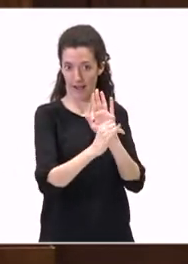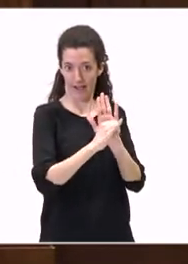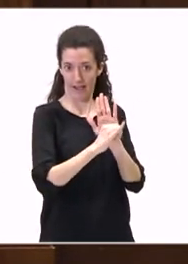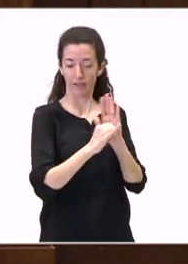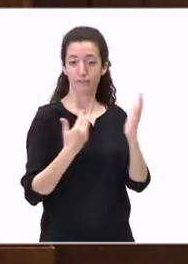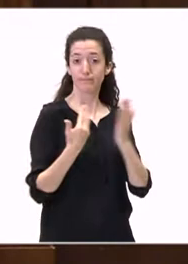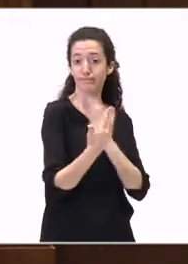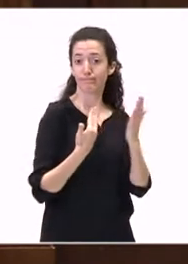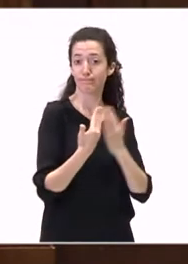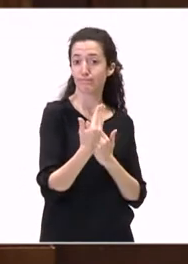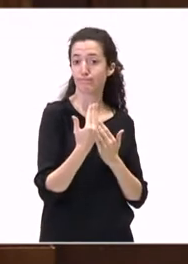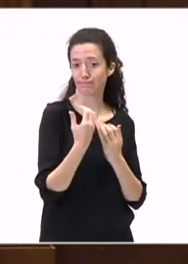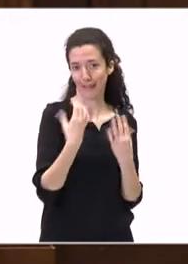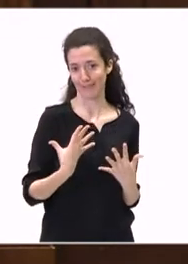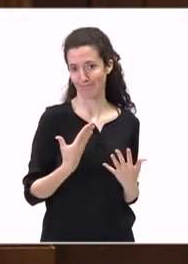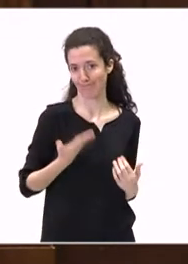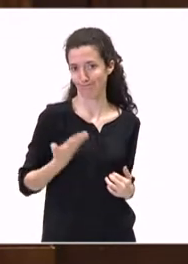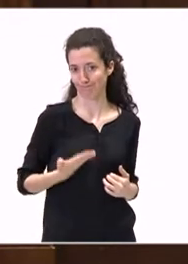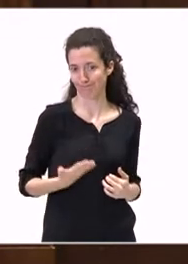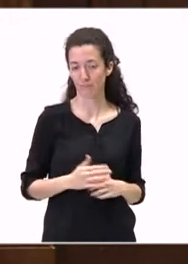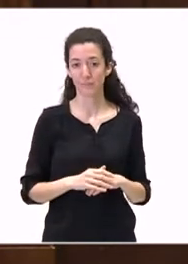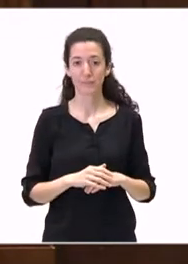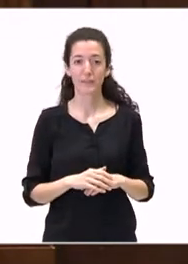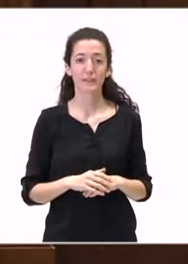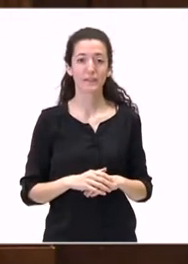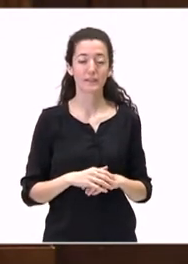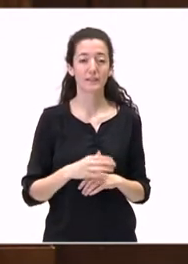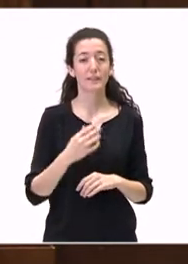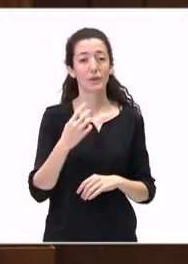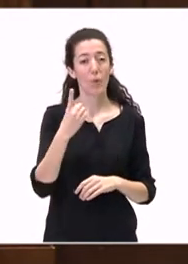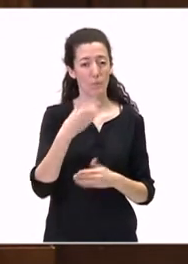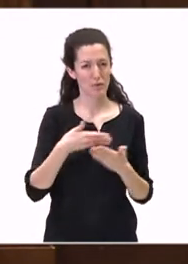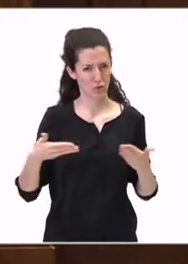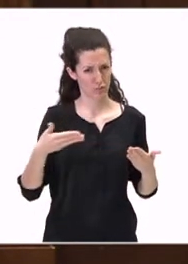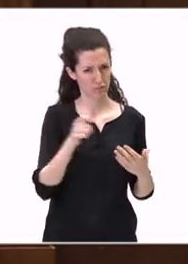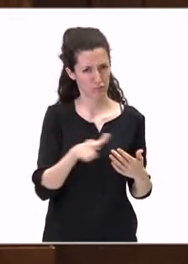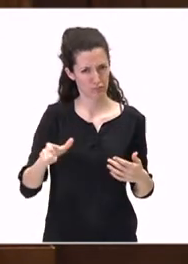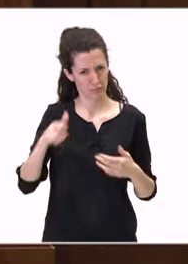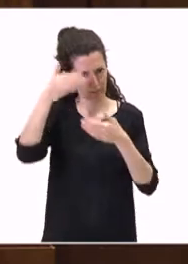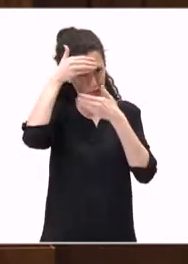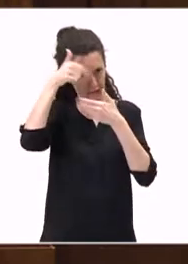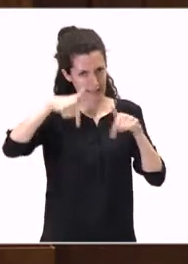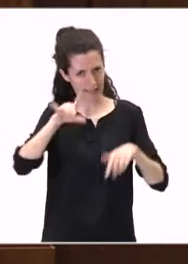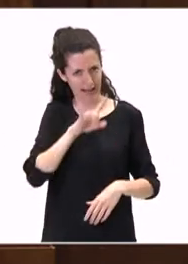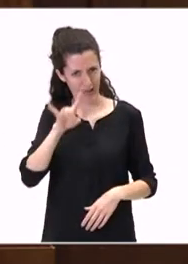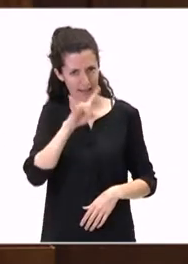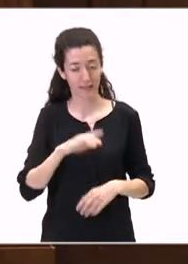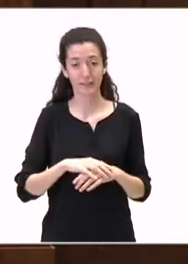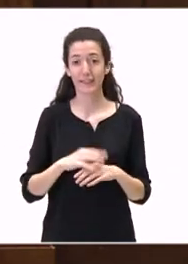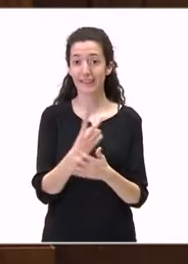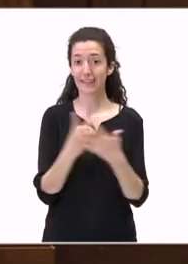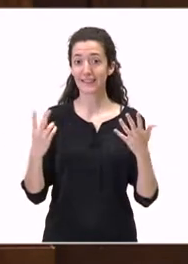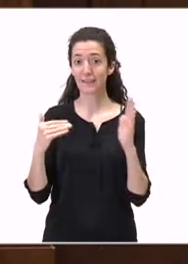Hay cerca de un millón de marroquíes en España, muchos de ellos en Canarias. Hay más de 17.000 empresas